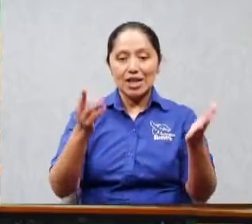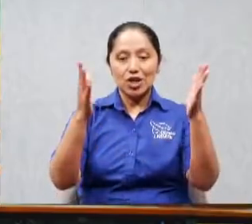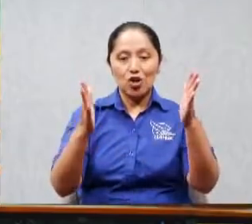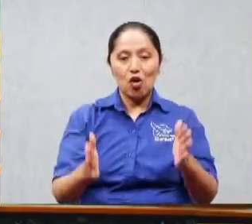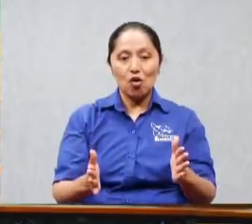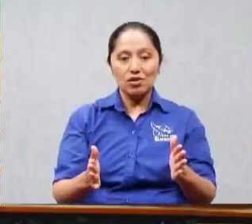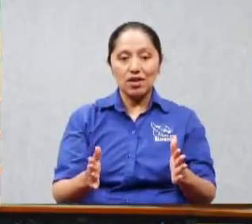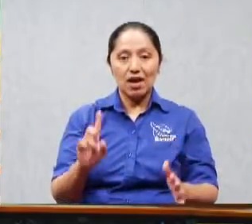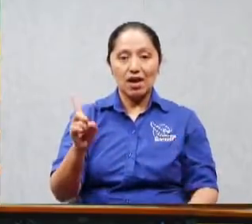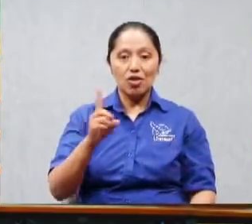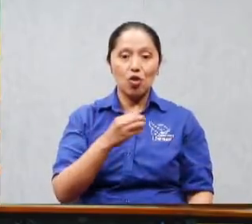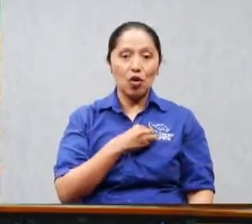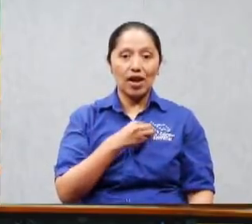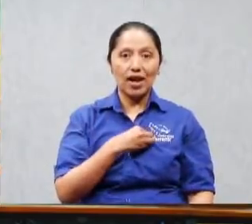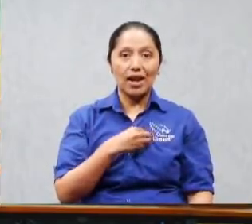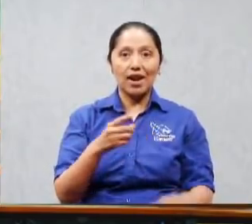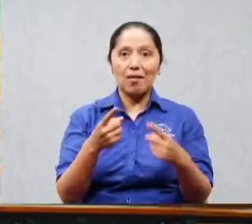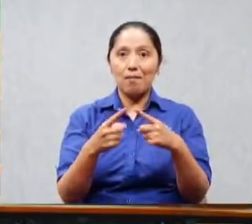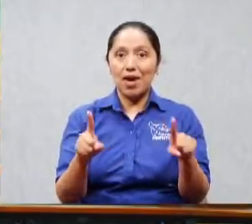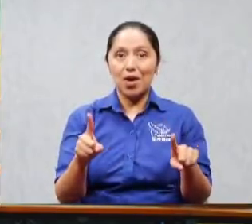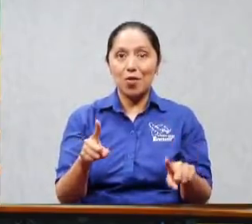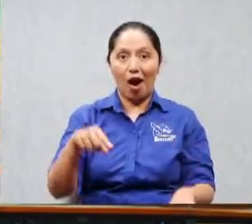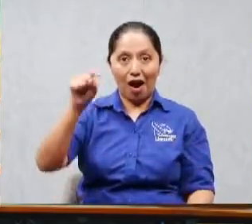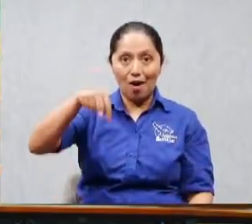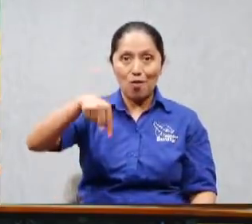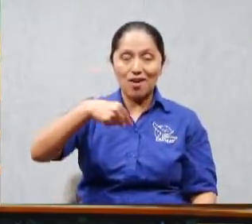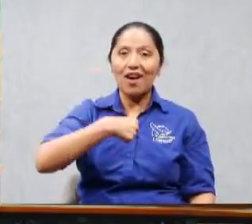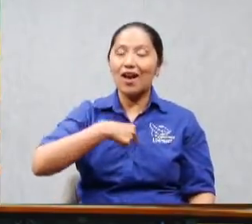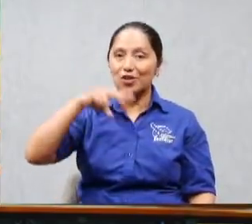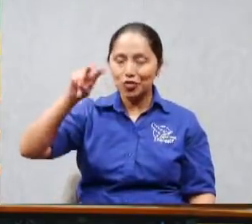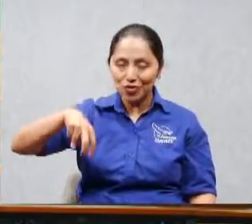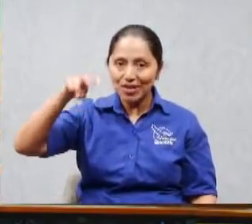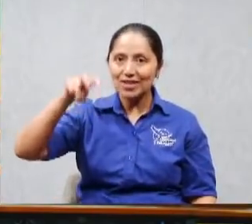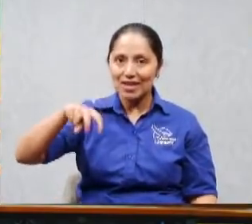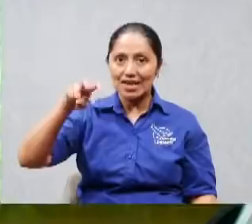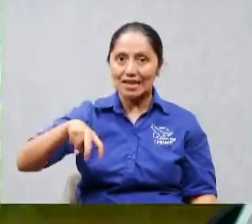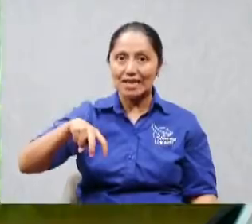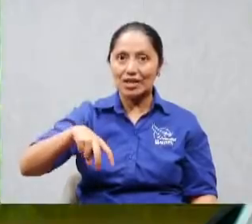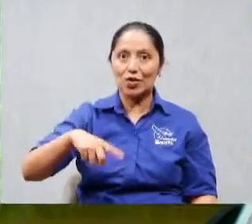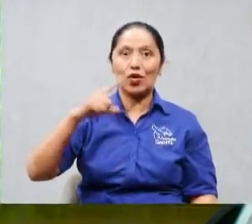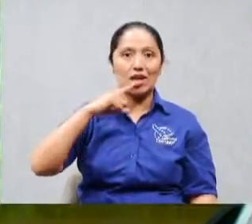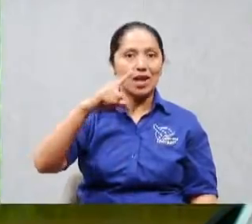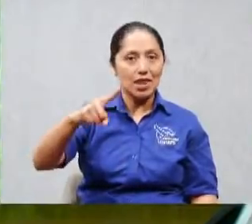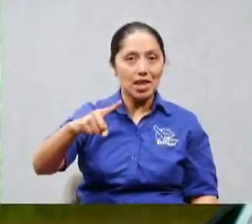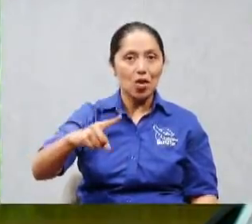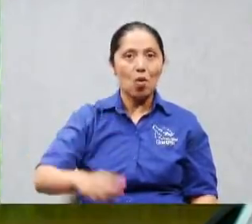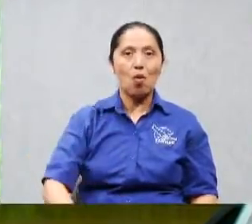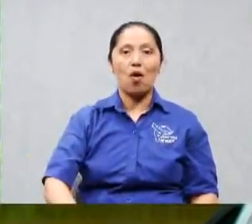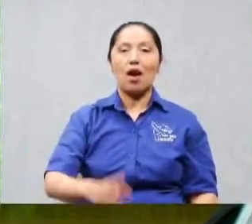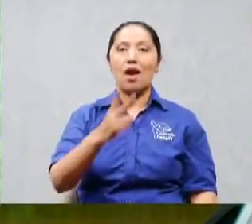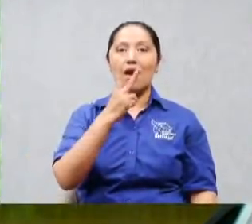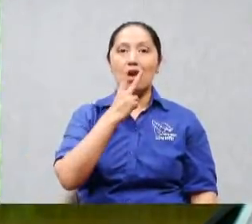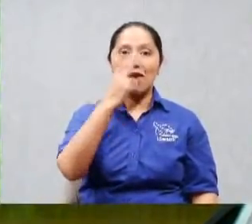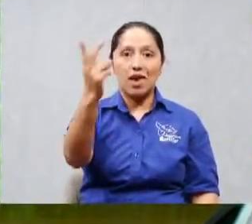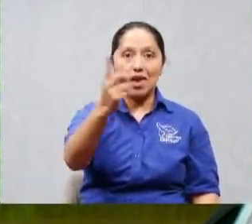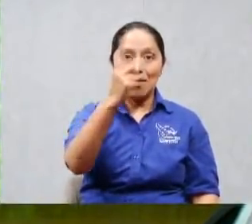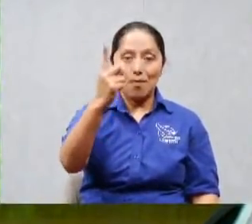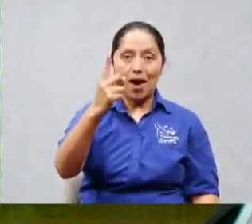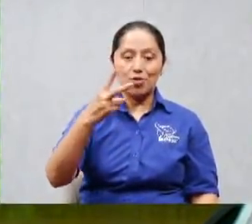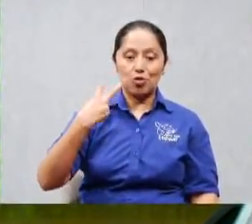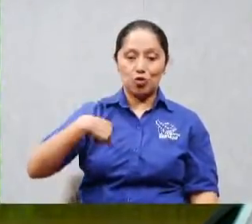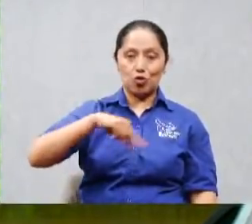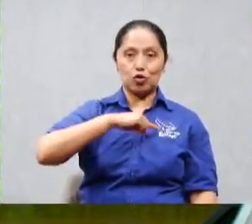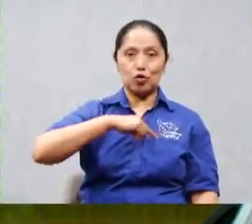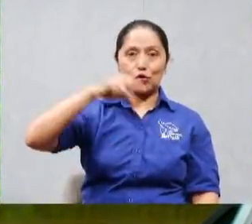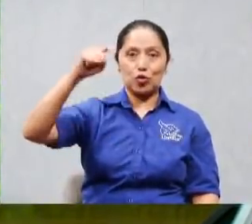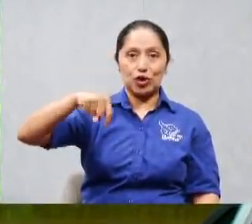y entonces le vengo a decir hermano hermano tenemos que orar juntos porque yo me